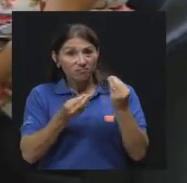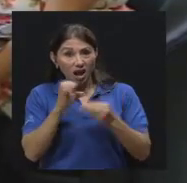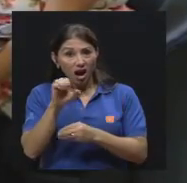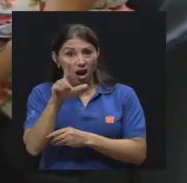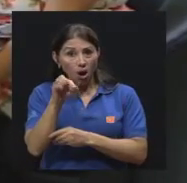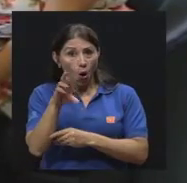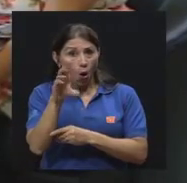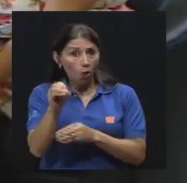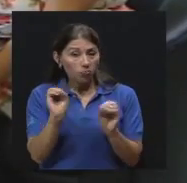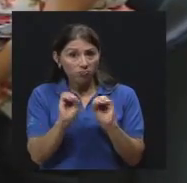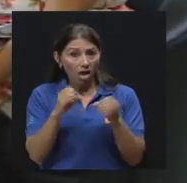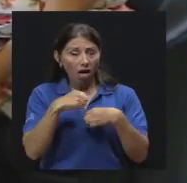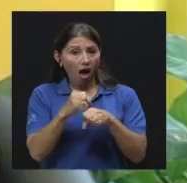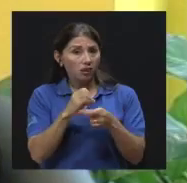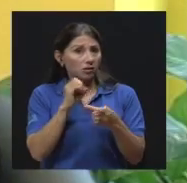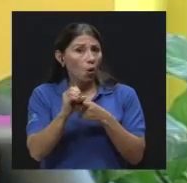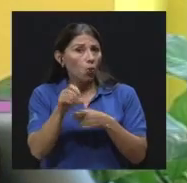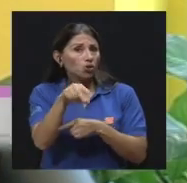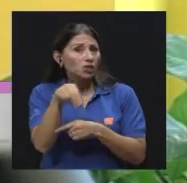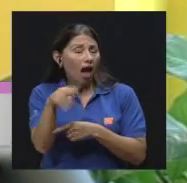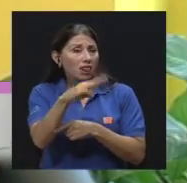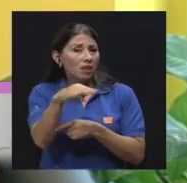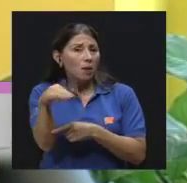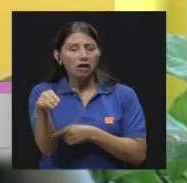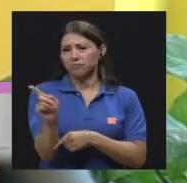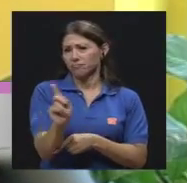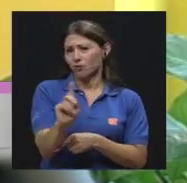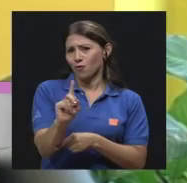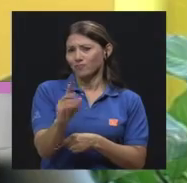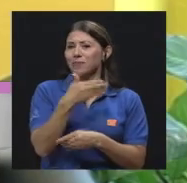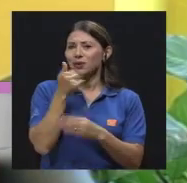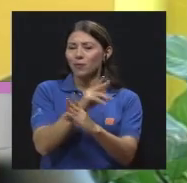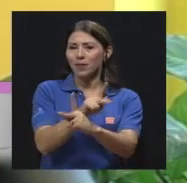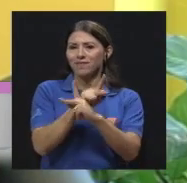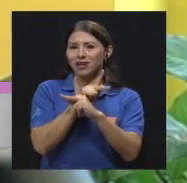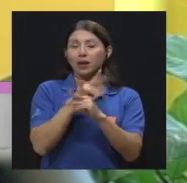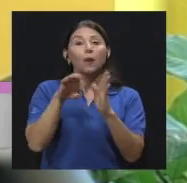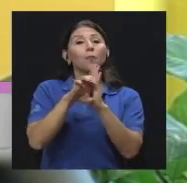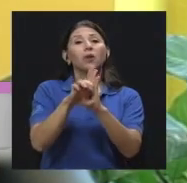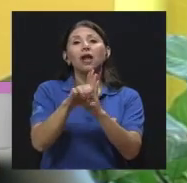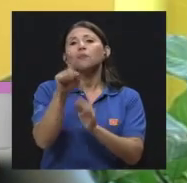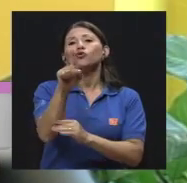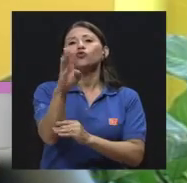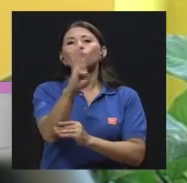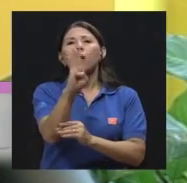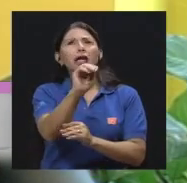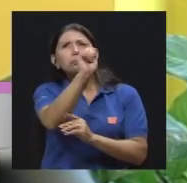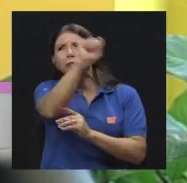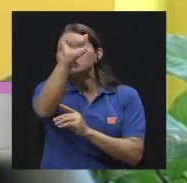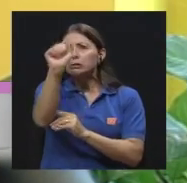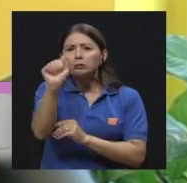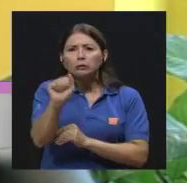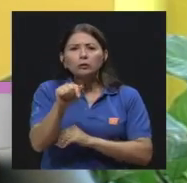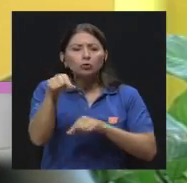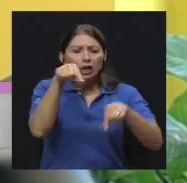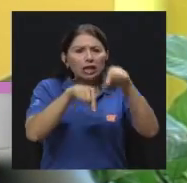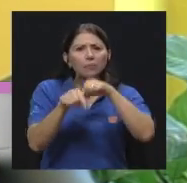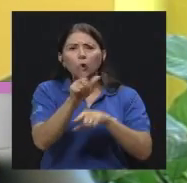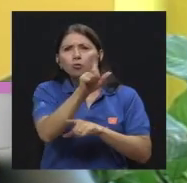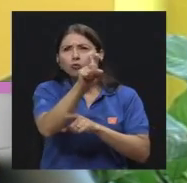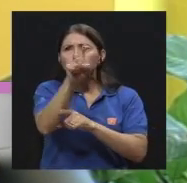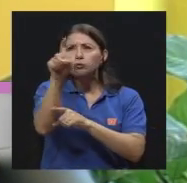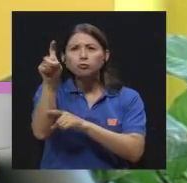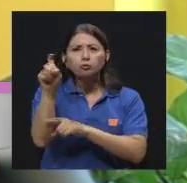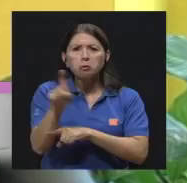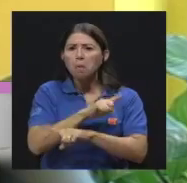lo que vale más es la prevención, porque si usted puede a su baño echarle el químico que quiera, que no los va a eliminar,